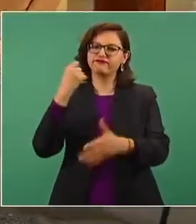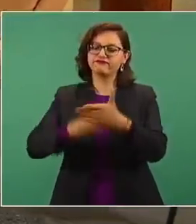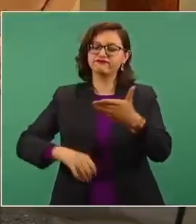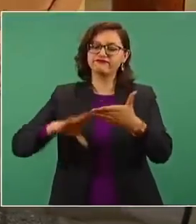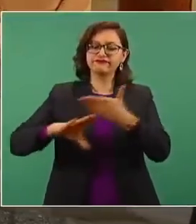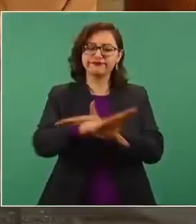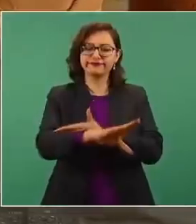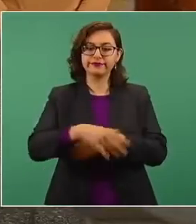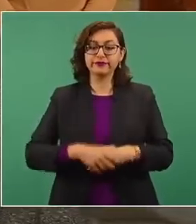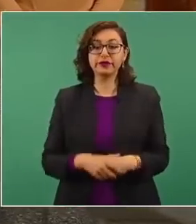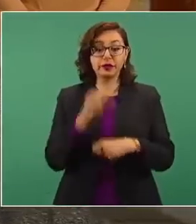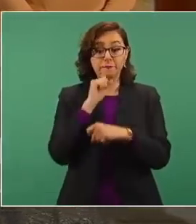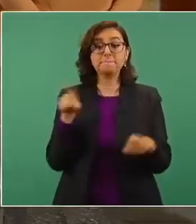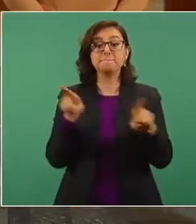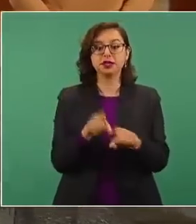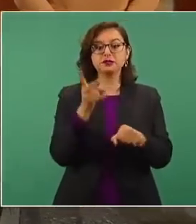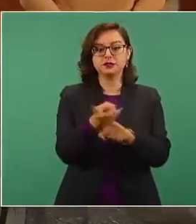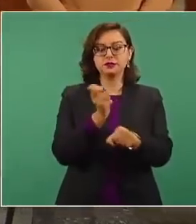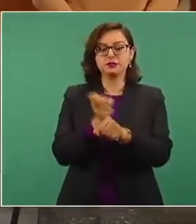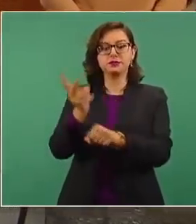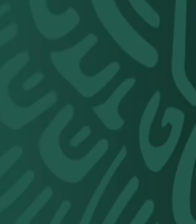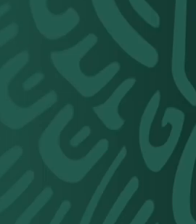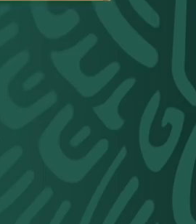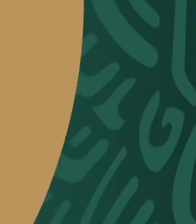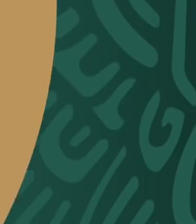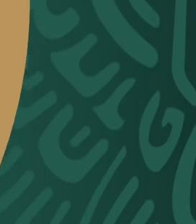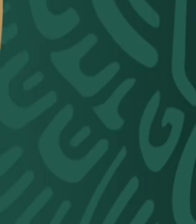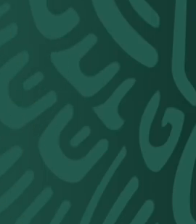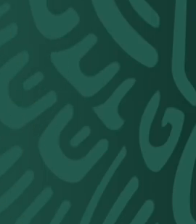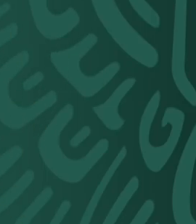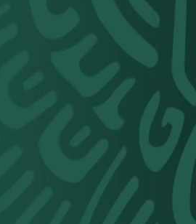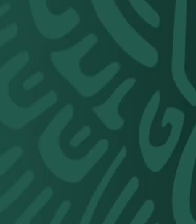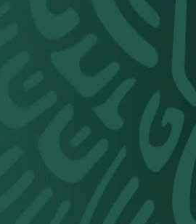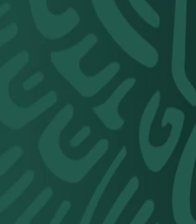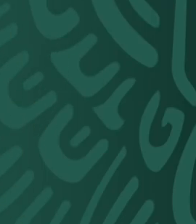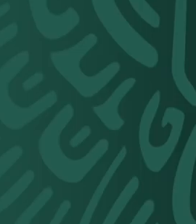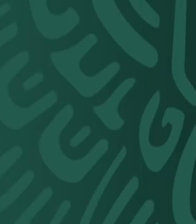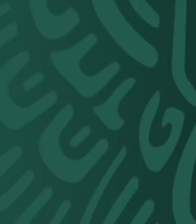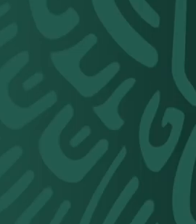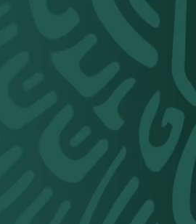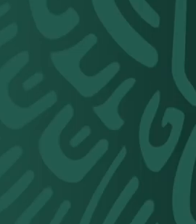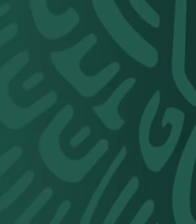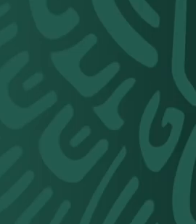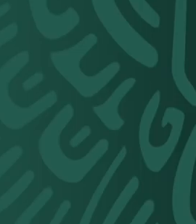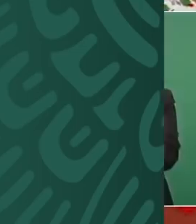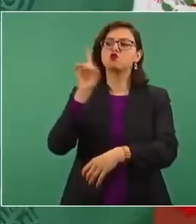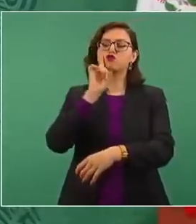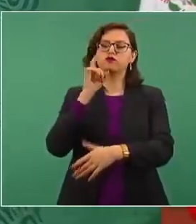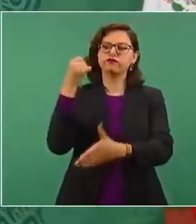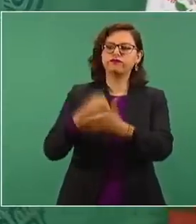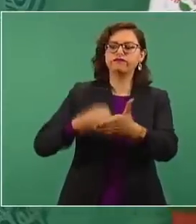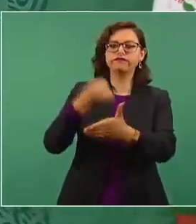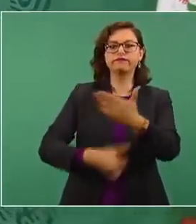encaminadas a garantizar más igualdad, equidad y seguridad de las mujeres en el país. Recordar a las mujeres